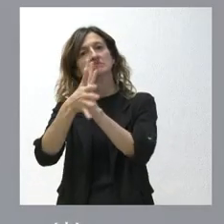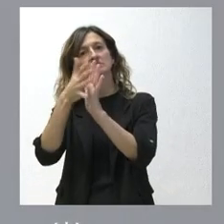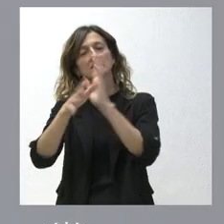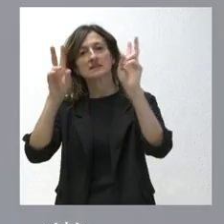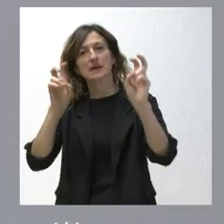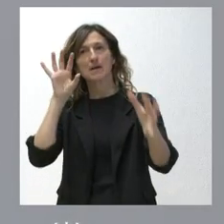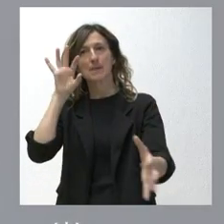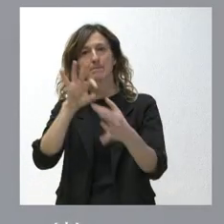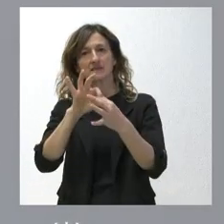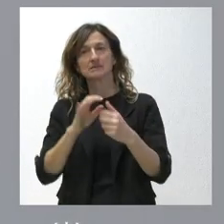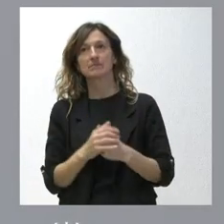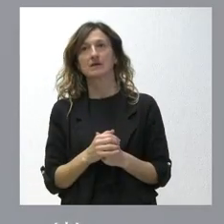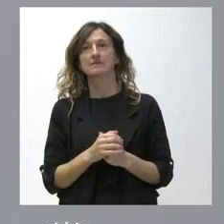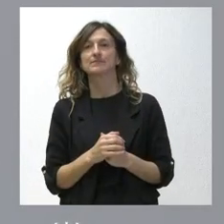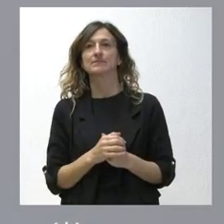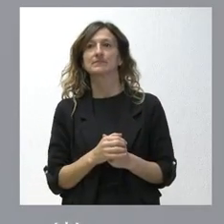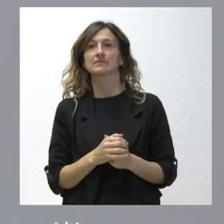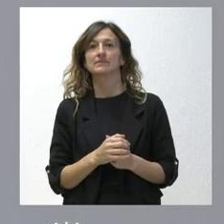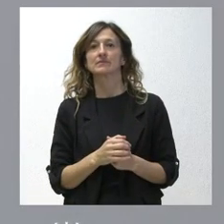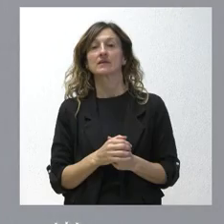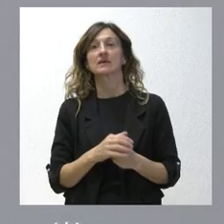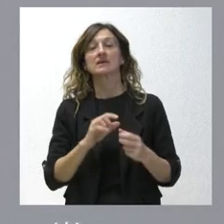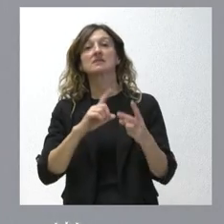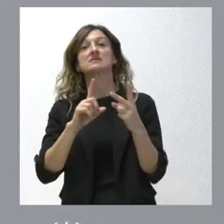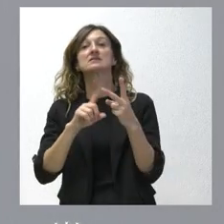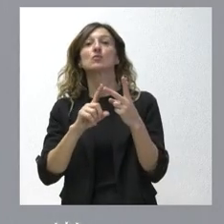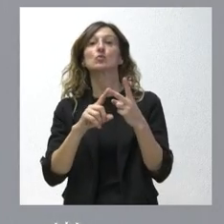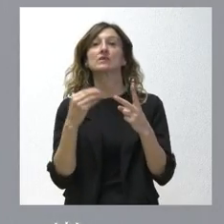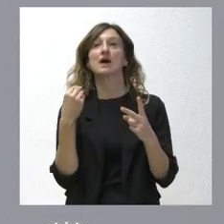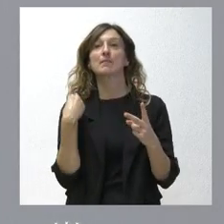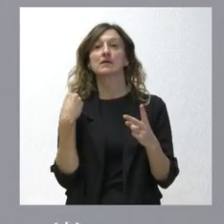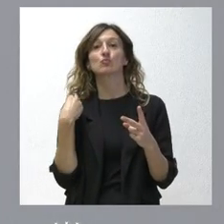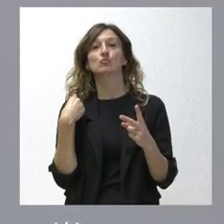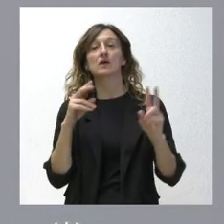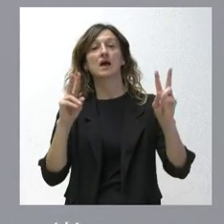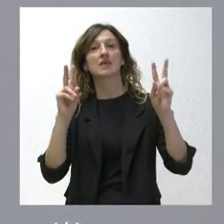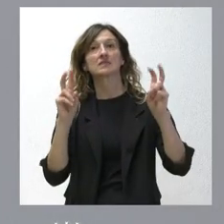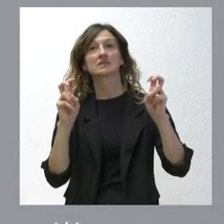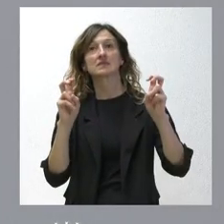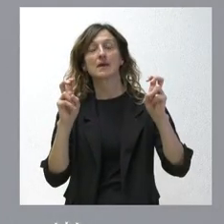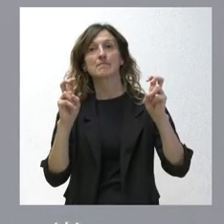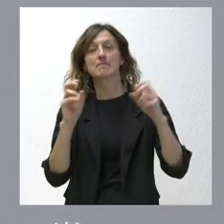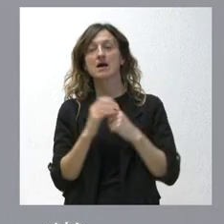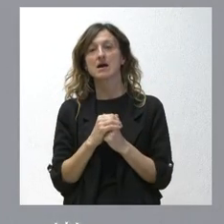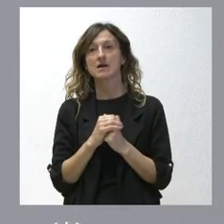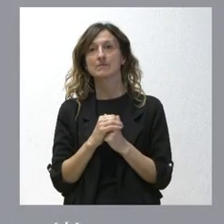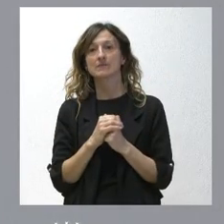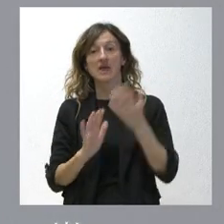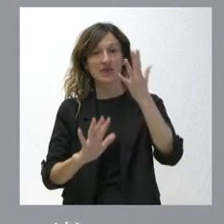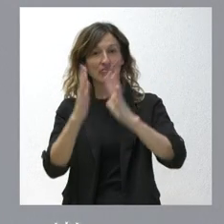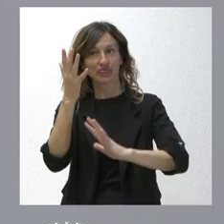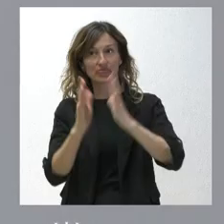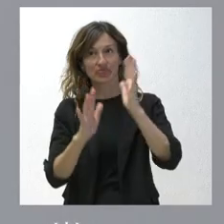a la misma, ellos en concreto. Y la segunda cuestión que usted señala es en torno a la materia de incendios.